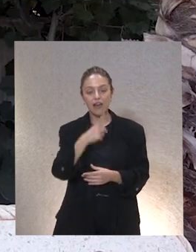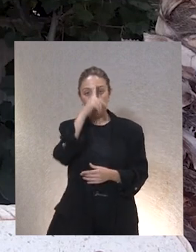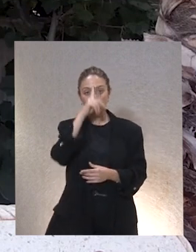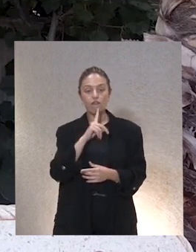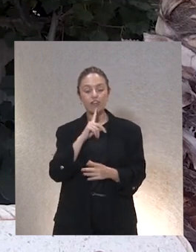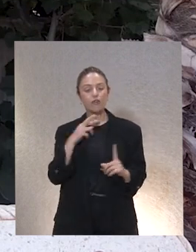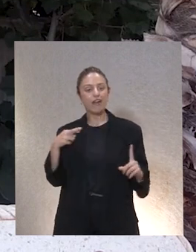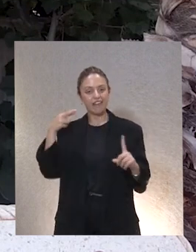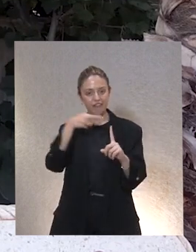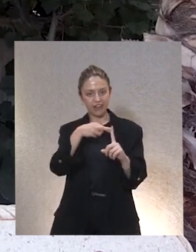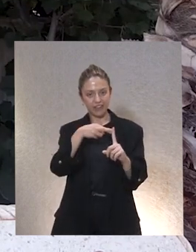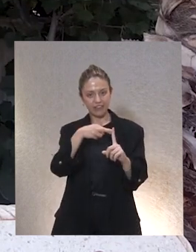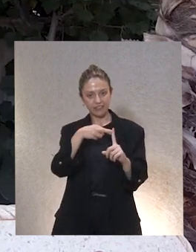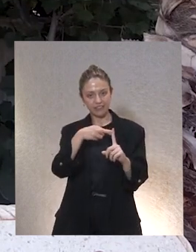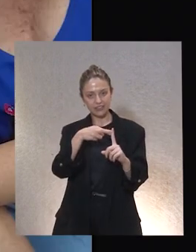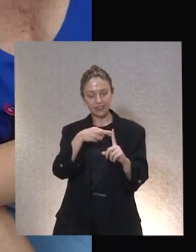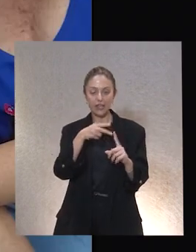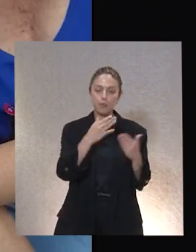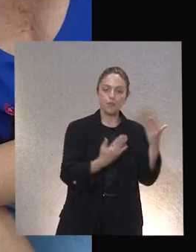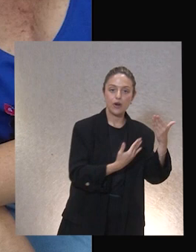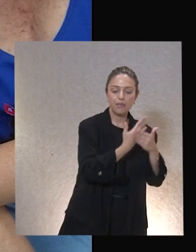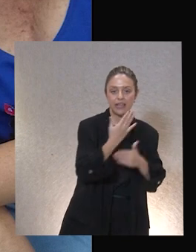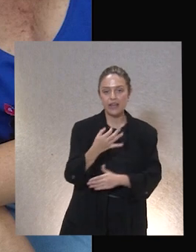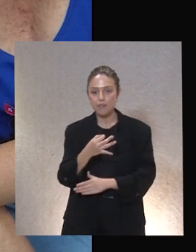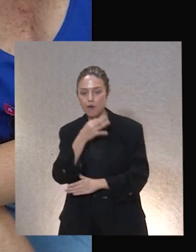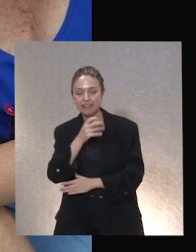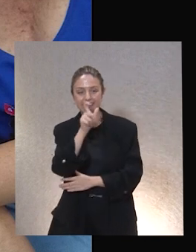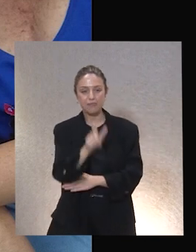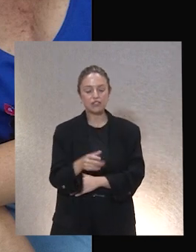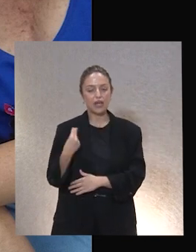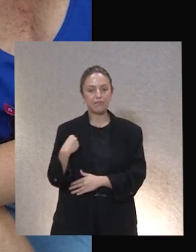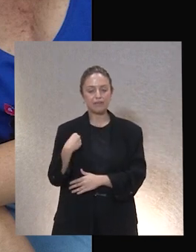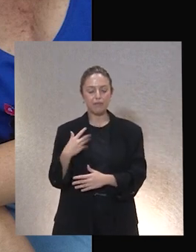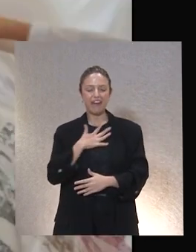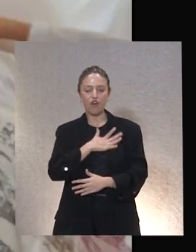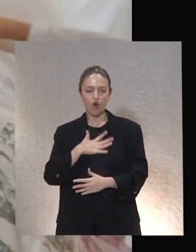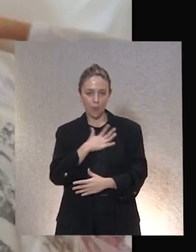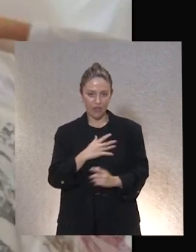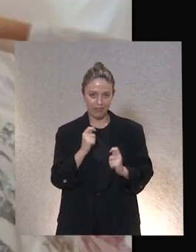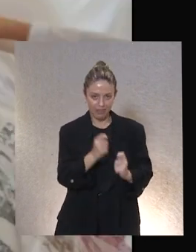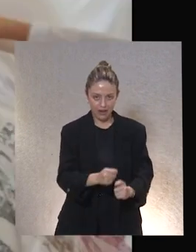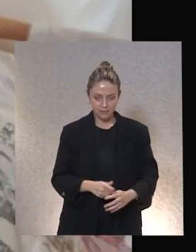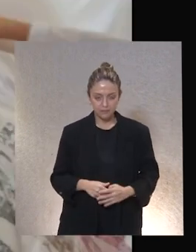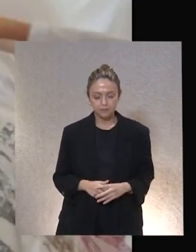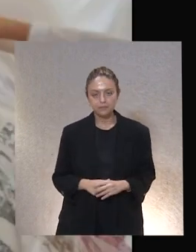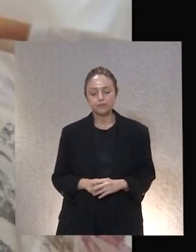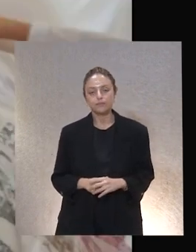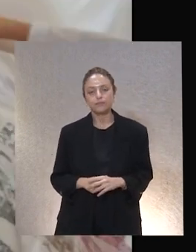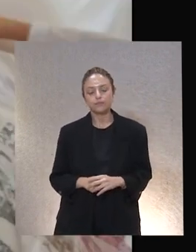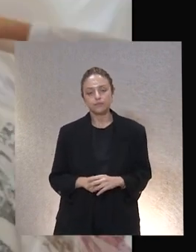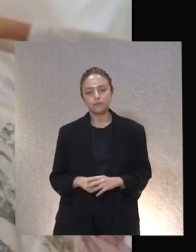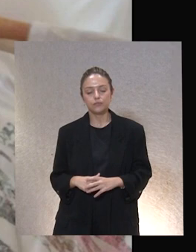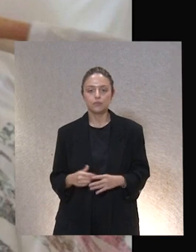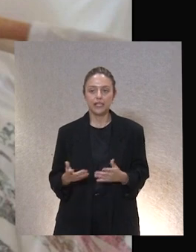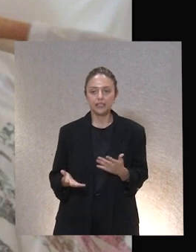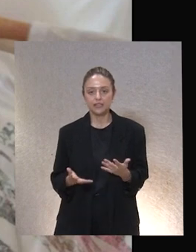referencia tanto por la mañana como por la tarde para que para que se sintiera más cómoda para que estuviera pues